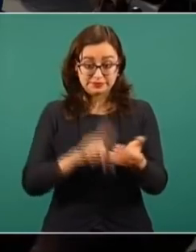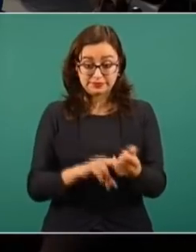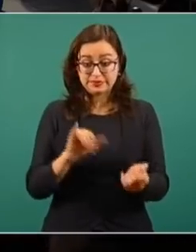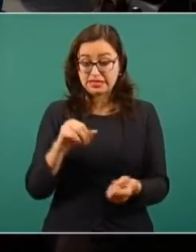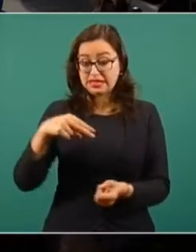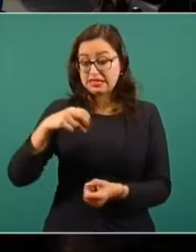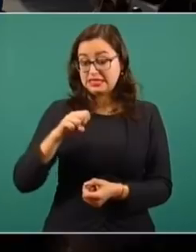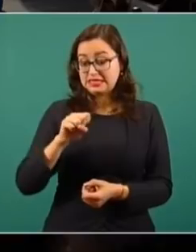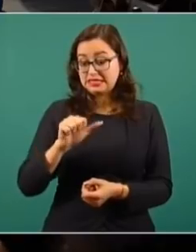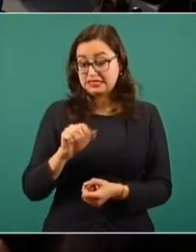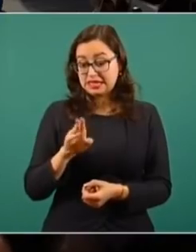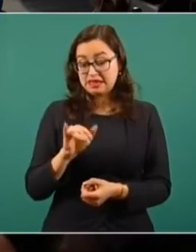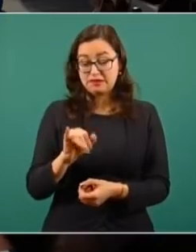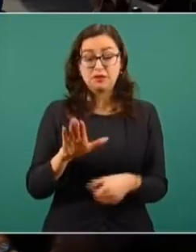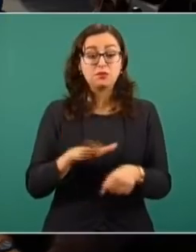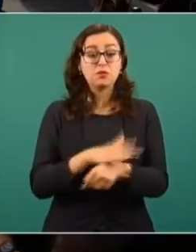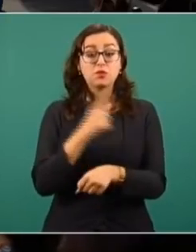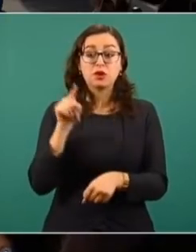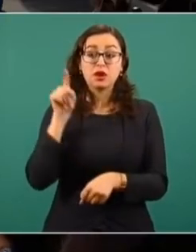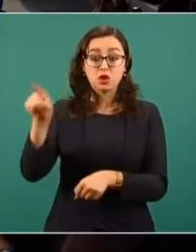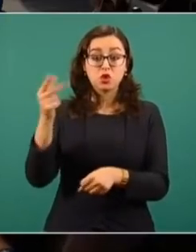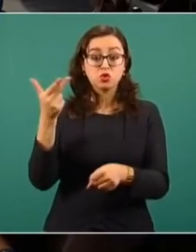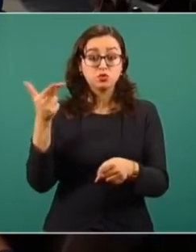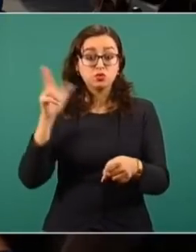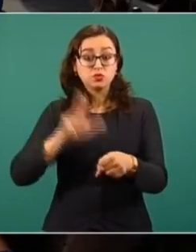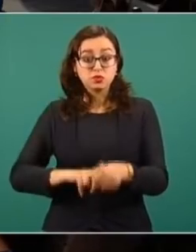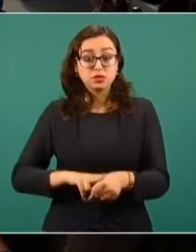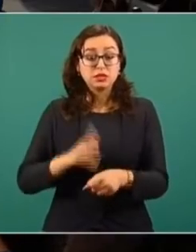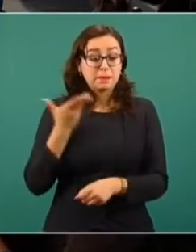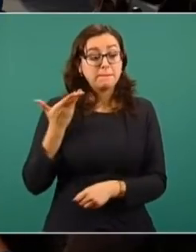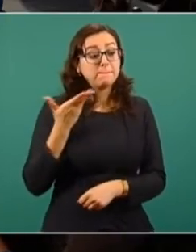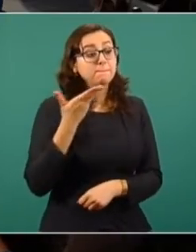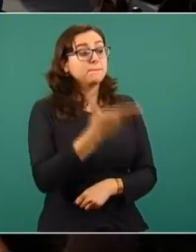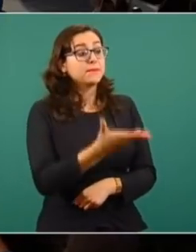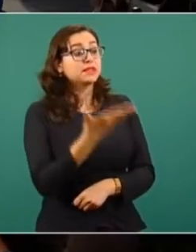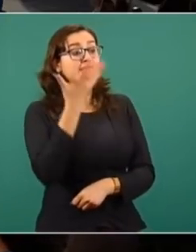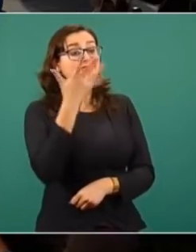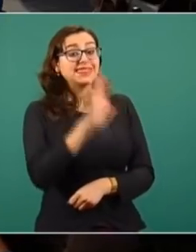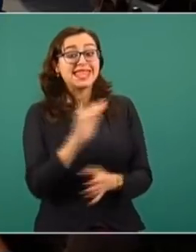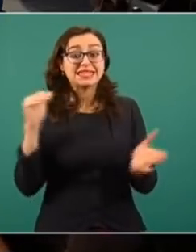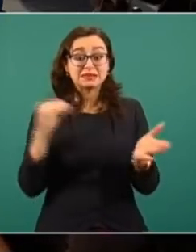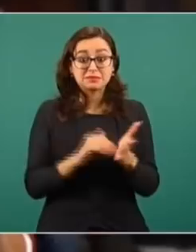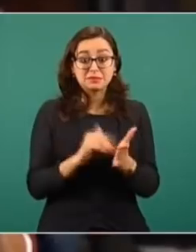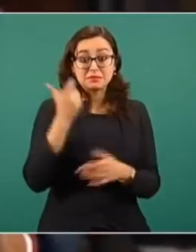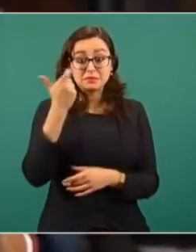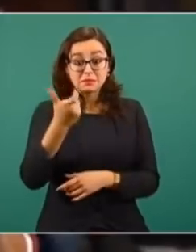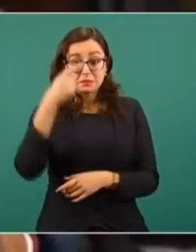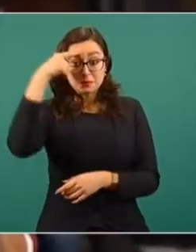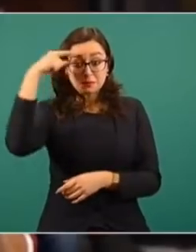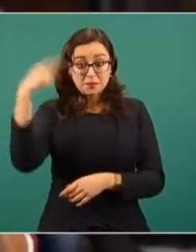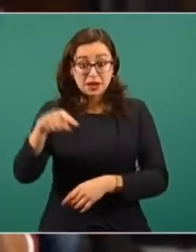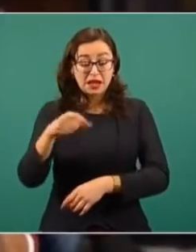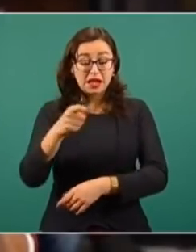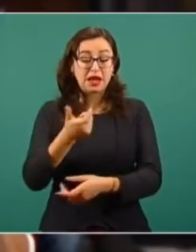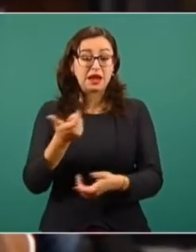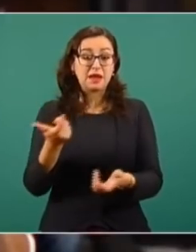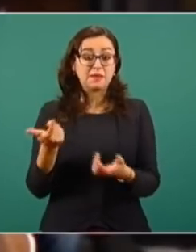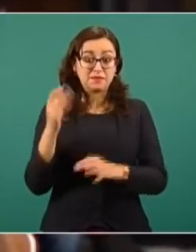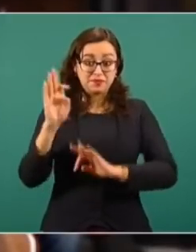que incluso en este hospital le están pidiendo 10 mil pesos para darle el tratamiento de quimioterapia. Y ya los dolores son